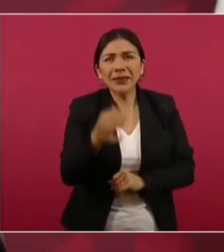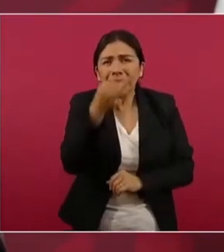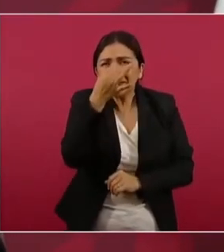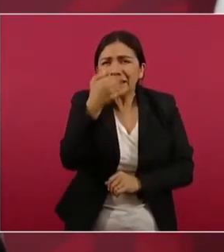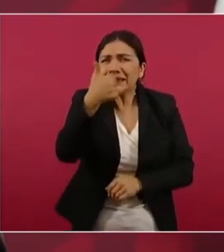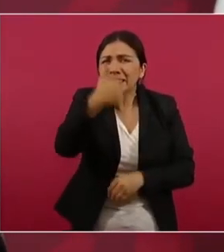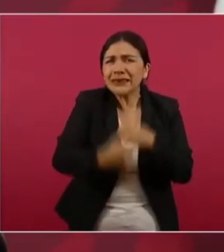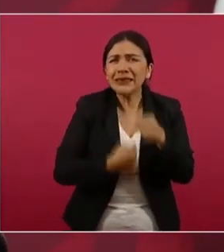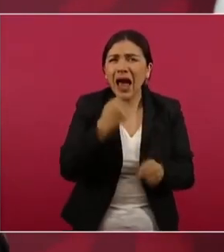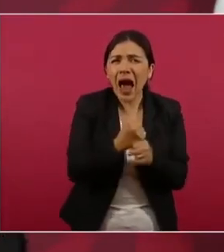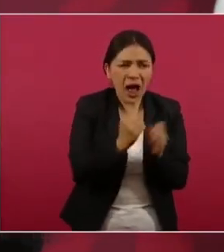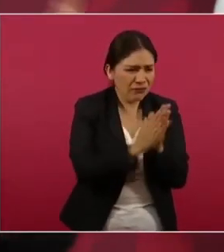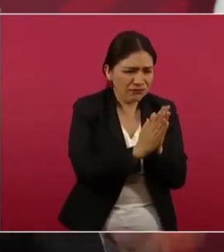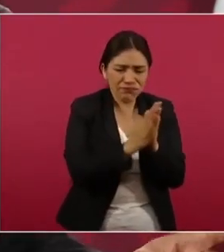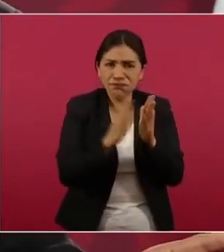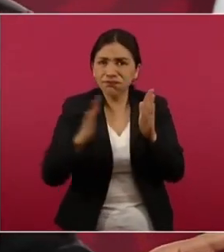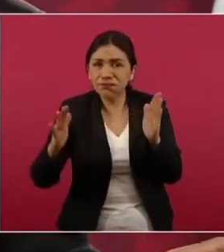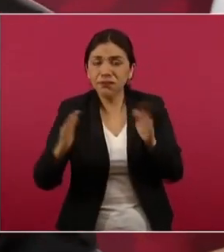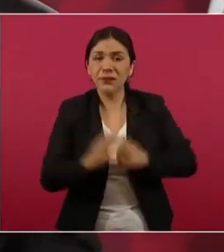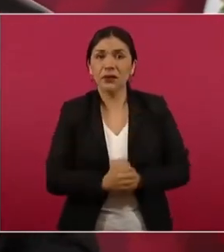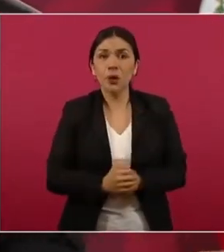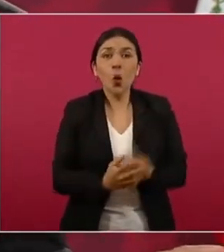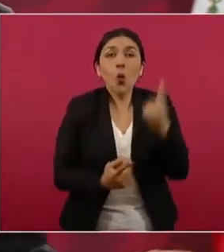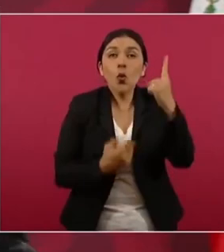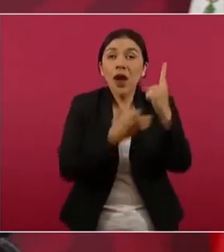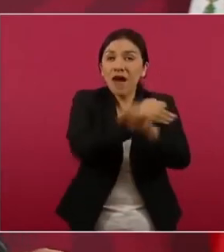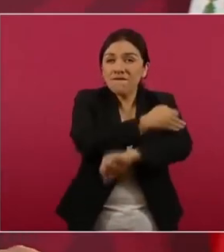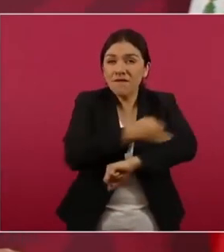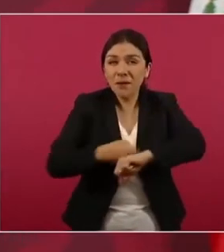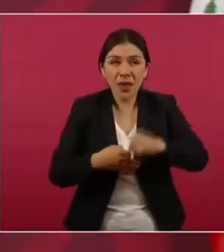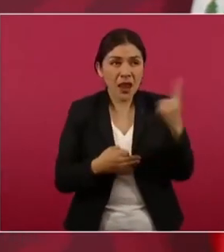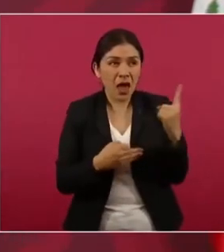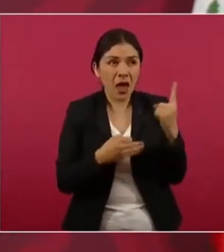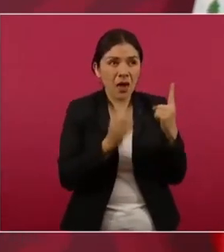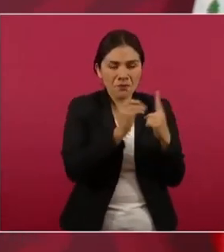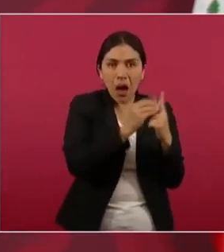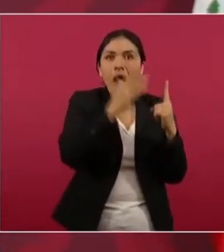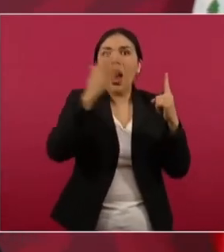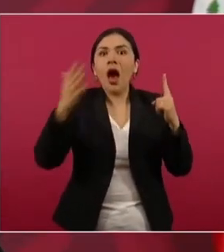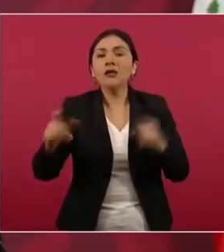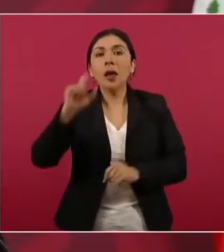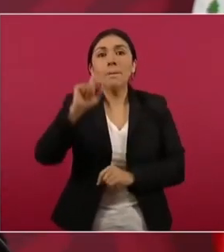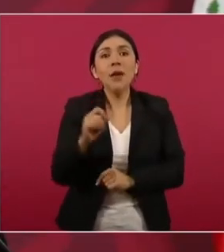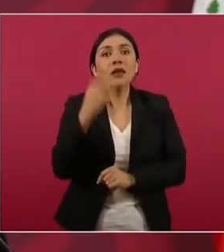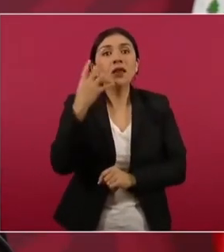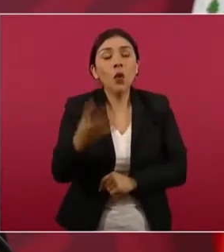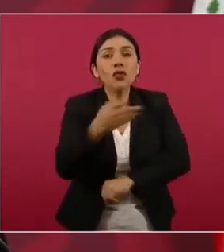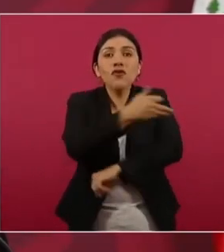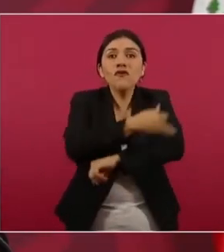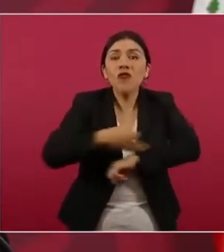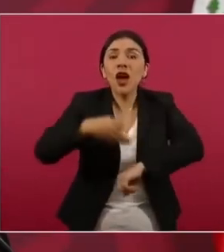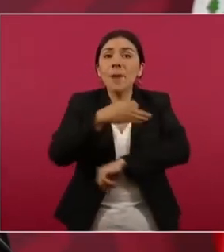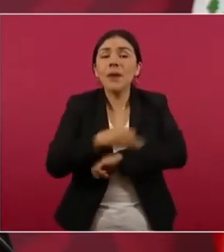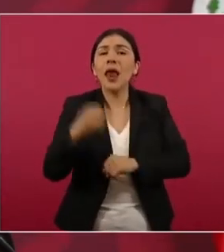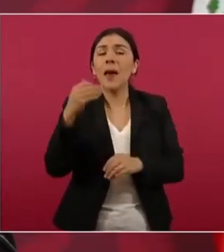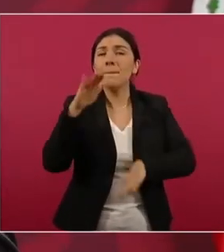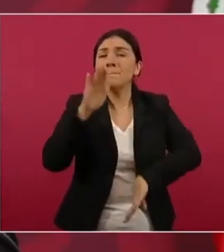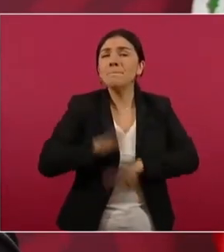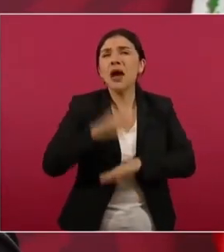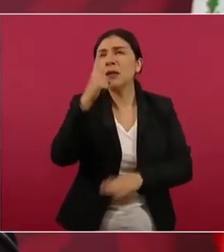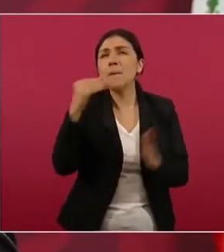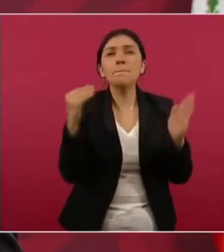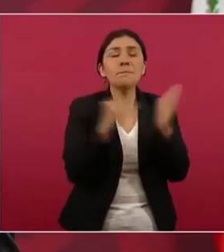de 1 a 24, con más de mil millones de dólares,